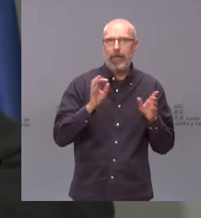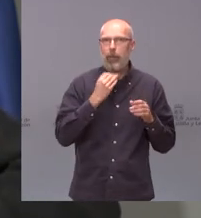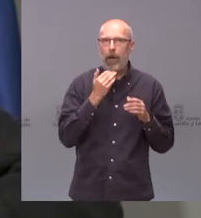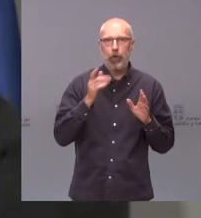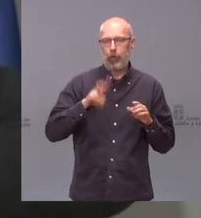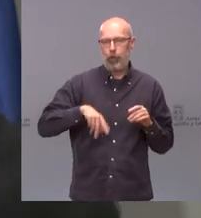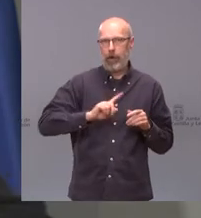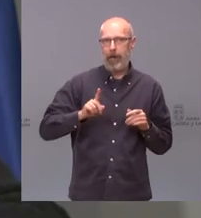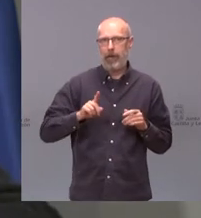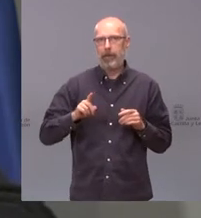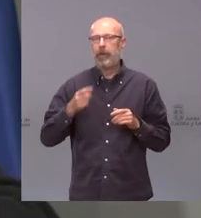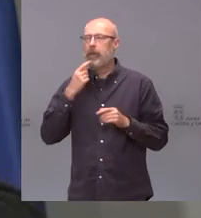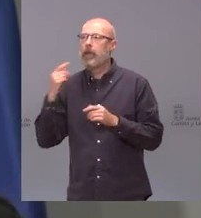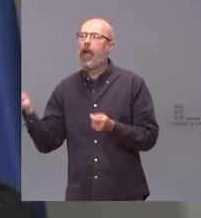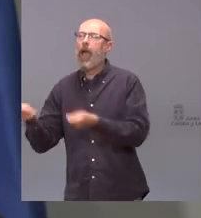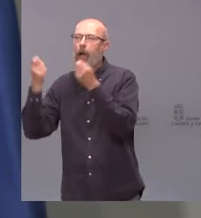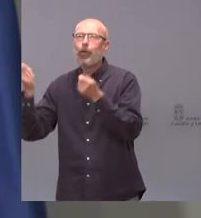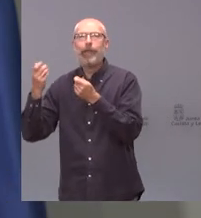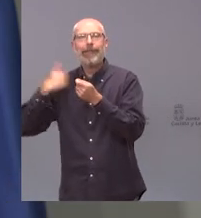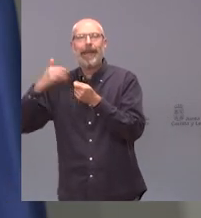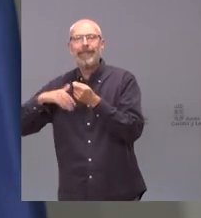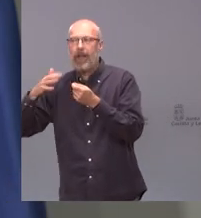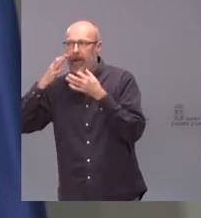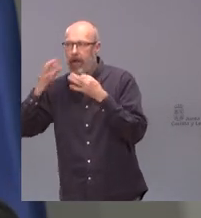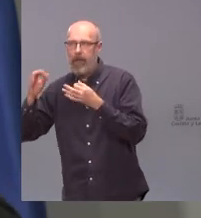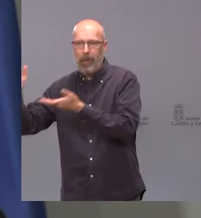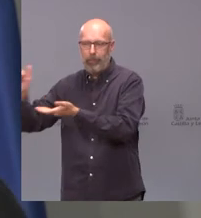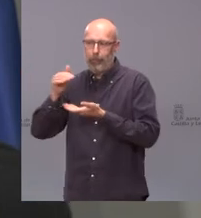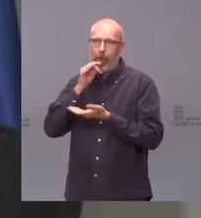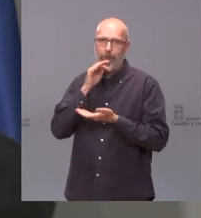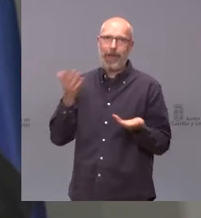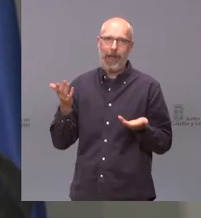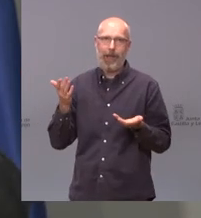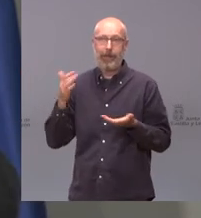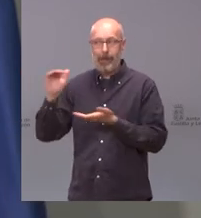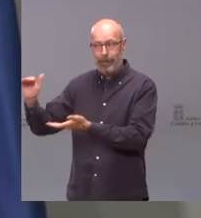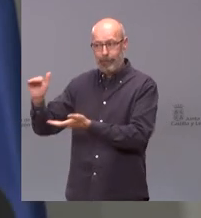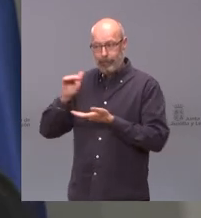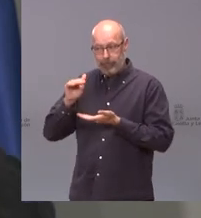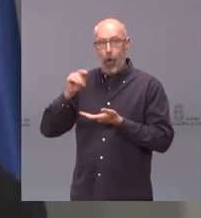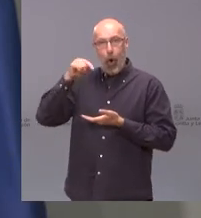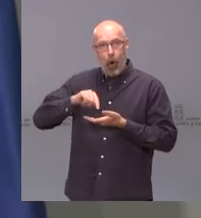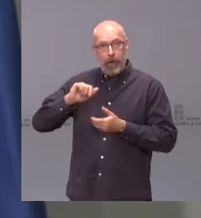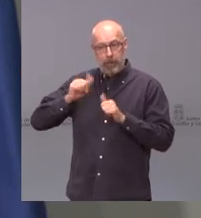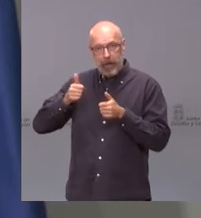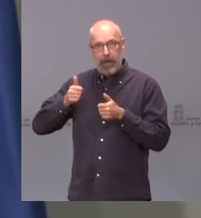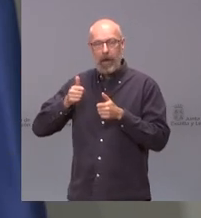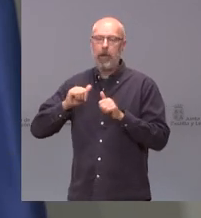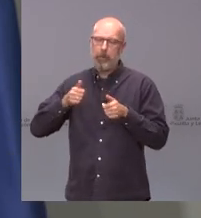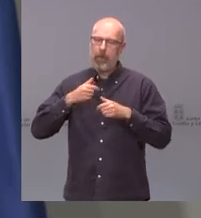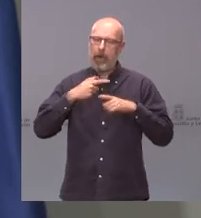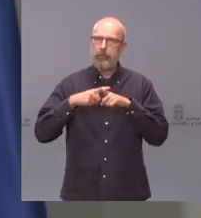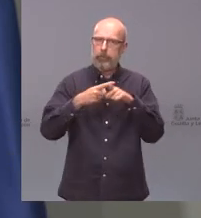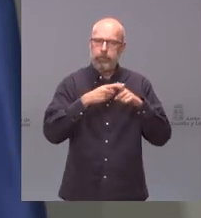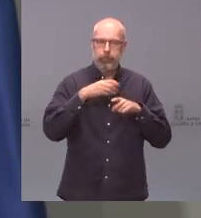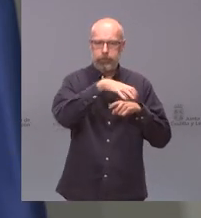hay gente que anuncia que la vacuna ha llegado pero es que está en el camión entonces cuando llegue o llegue hoy pues se distribuirá y se administrará como